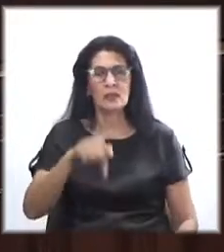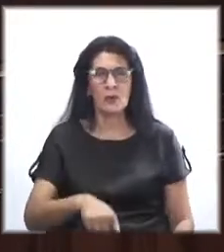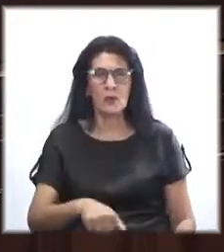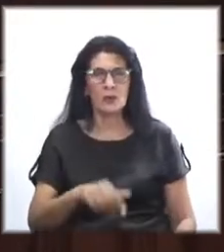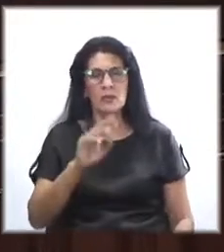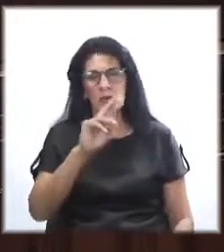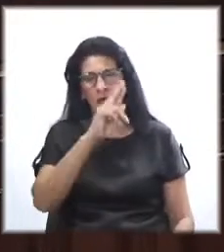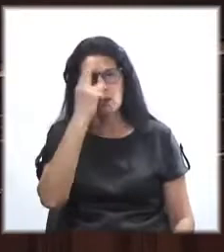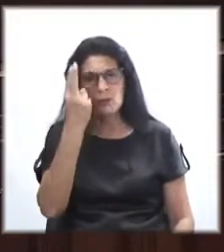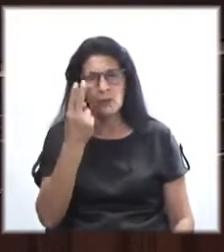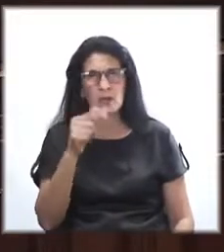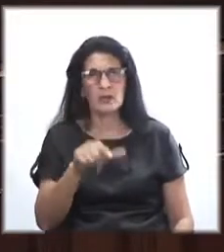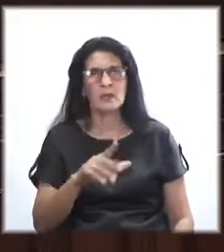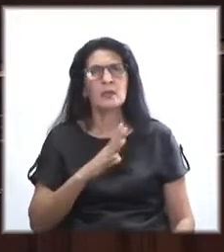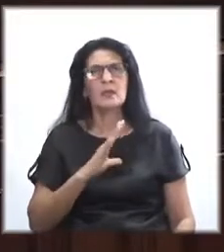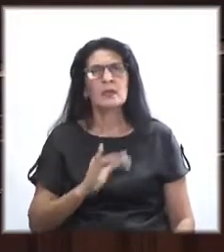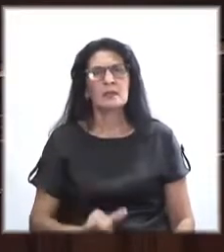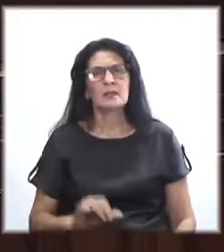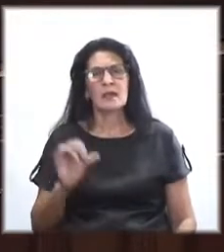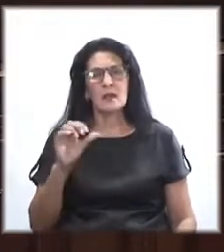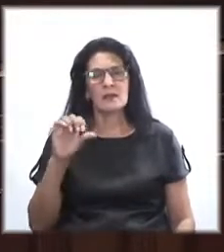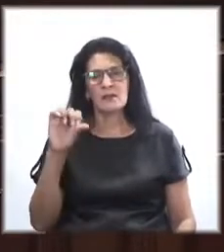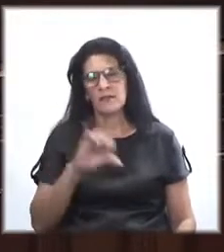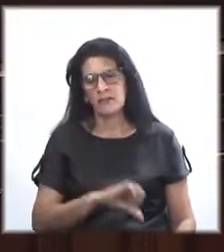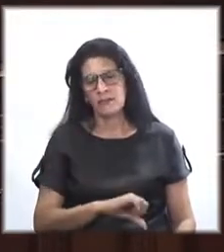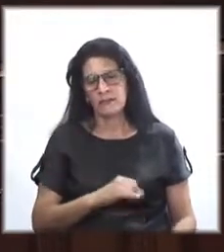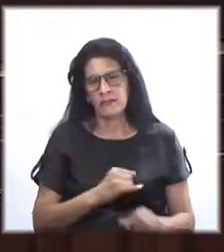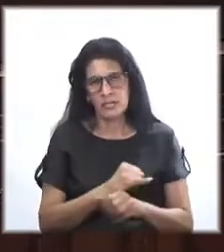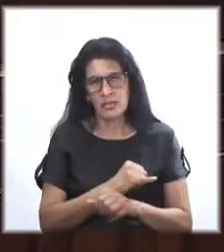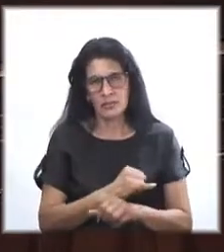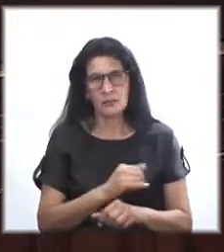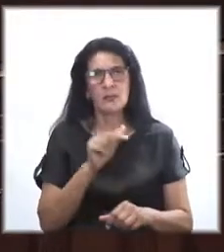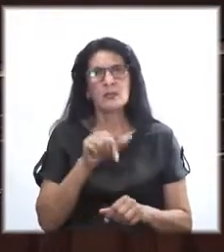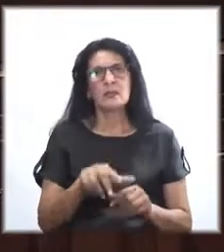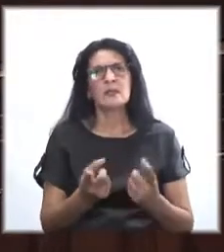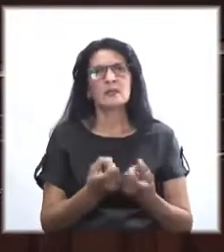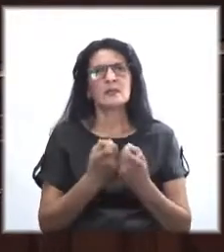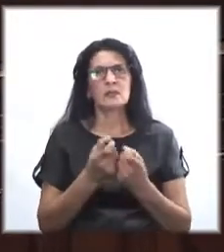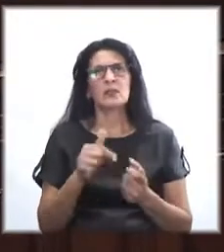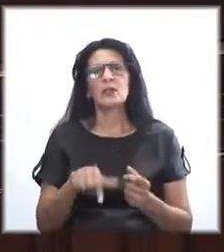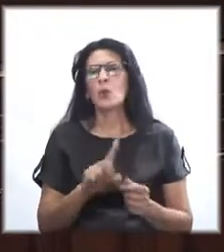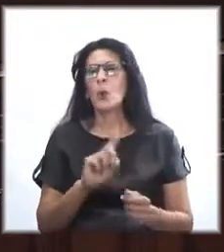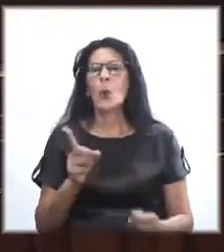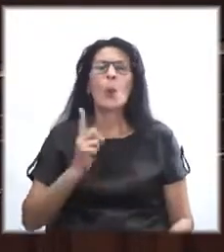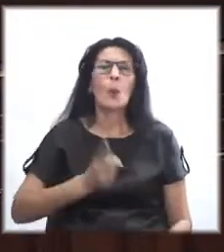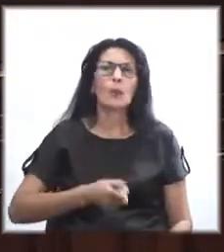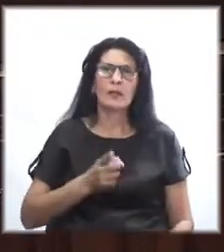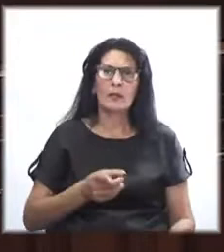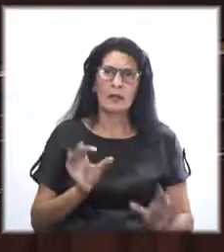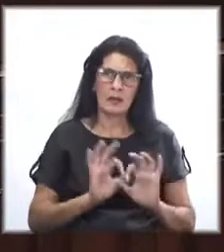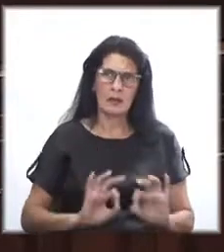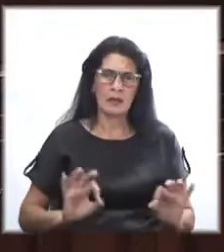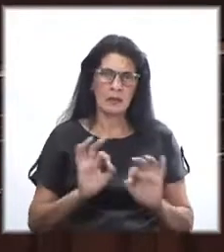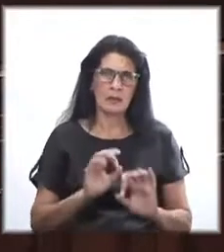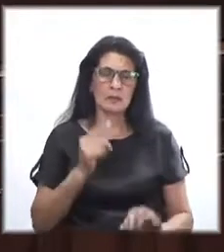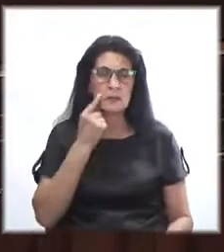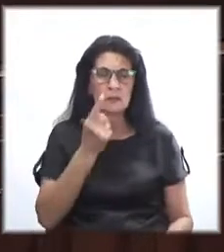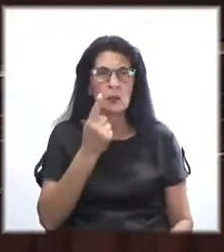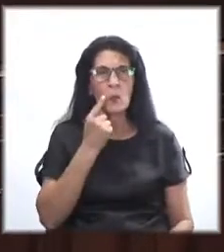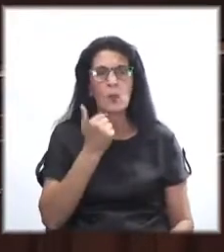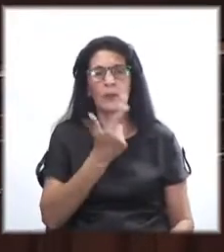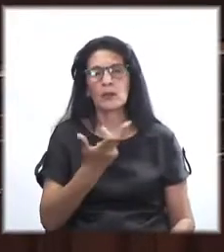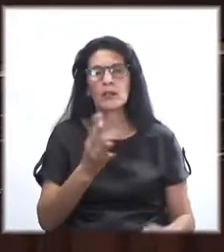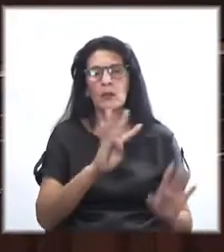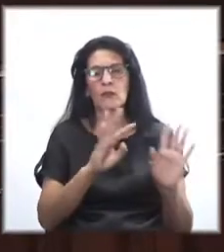en Uruguay está fallando y era necesario, esto no obliga a nada. Se ha dicho acá inúmeras veces que 90%